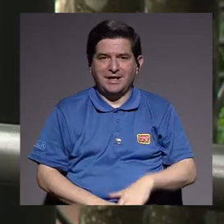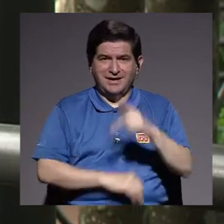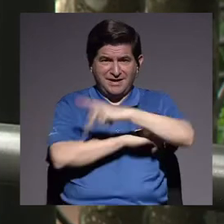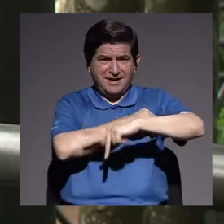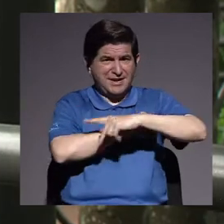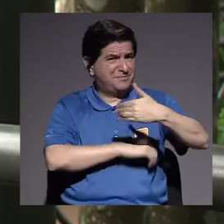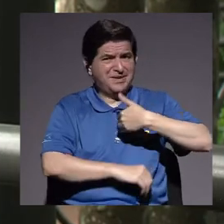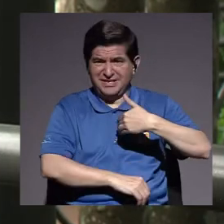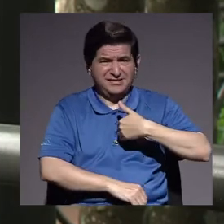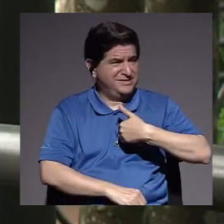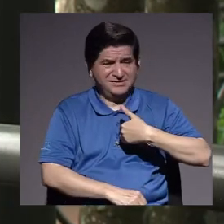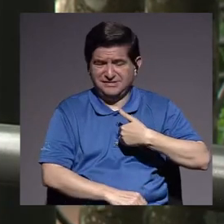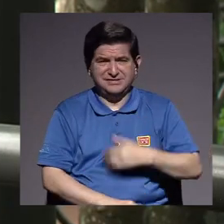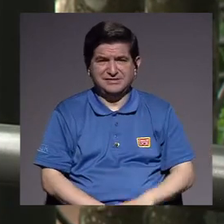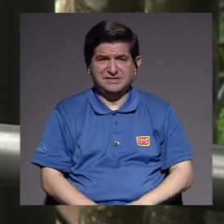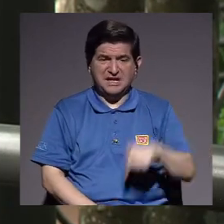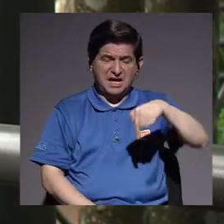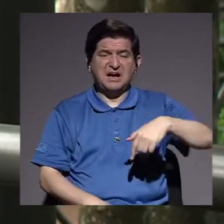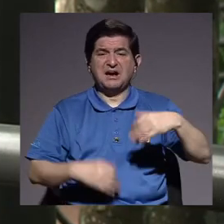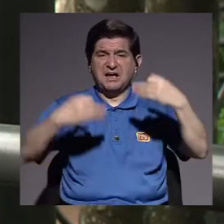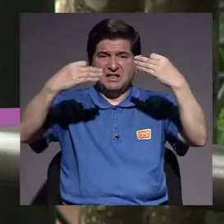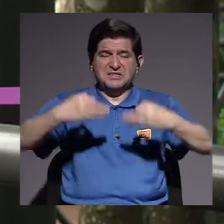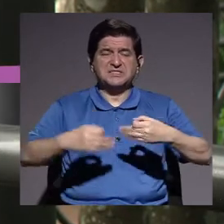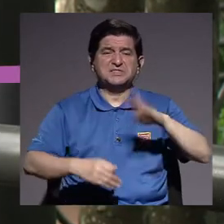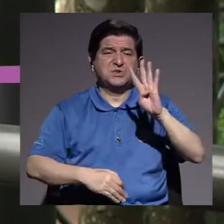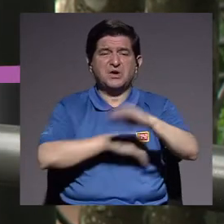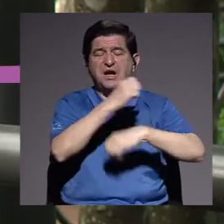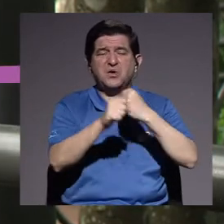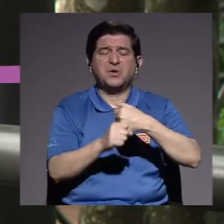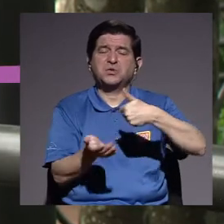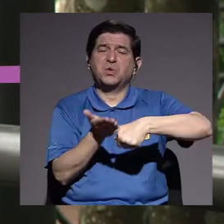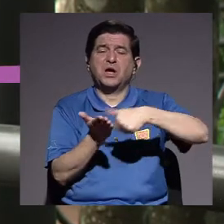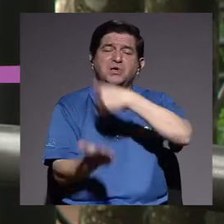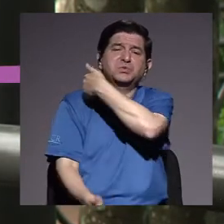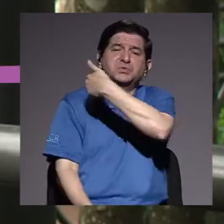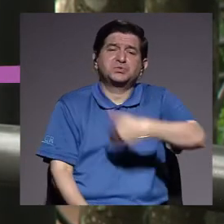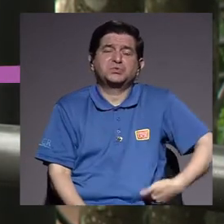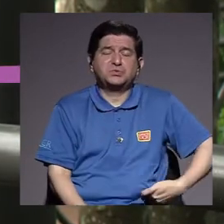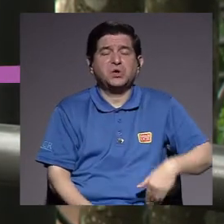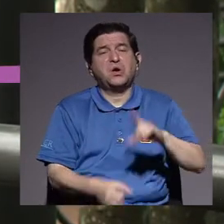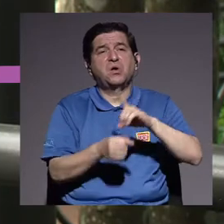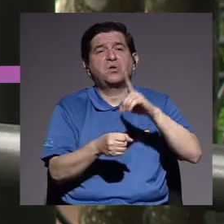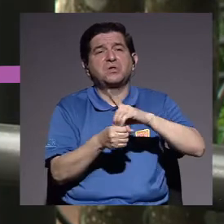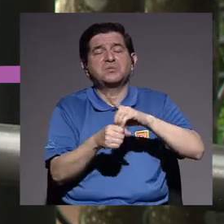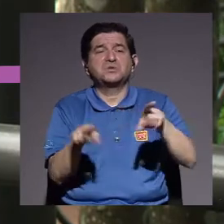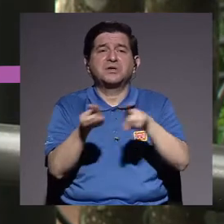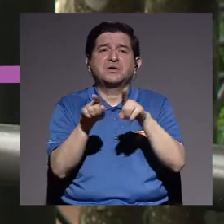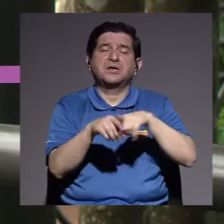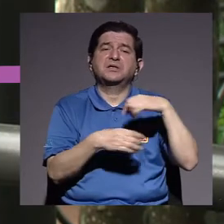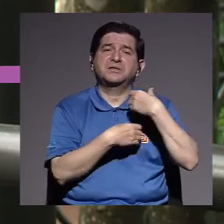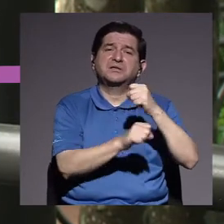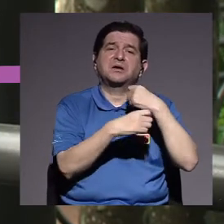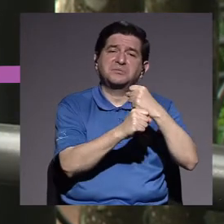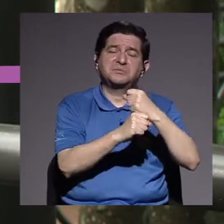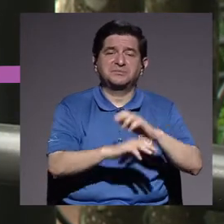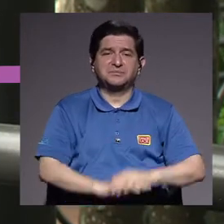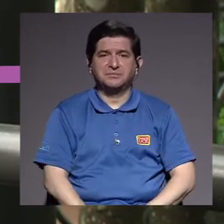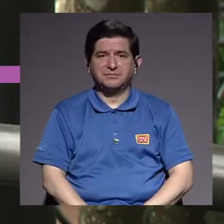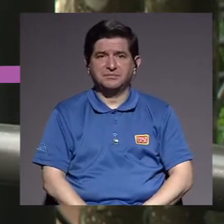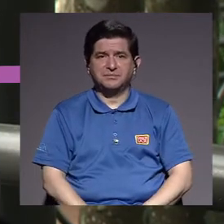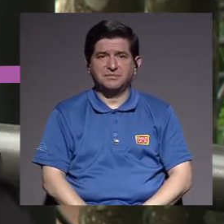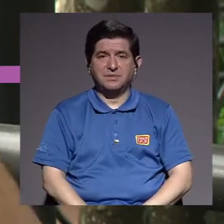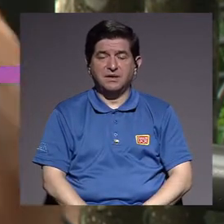política en el país no está. La cultura política en el país se decide cada cuatro años con la elección presidencial y de diputados y ahora también con las municipales.